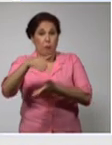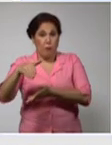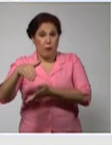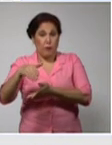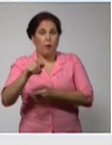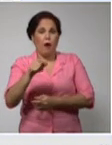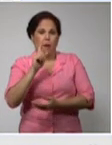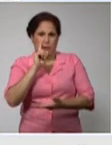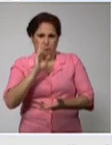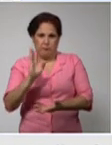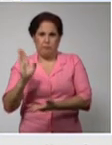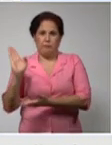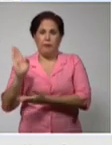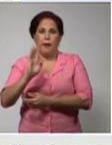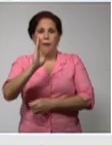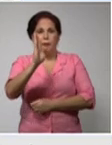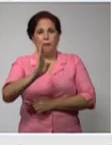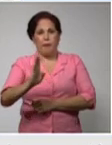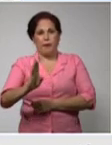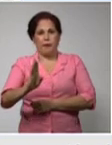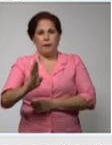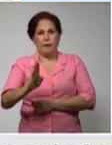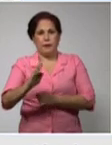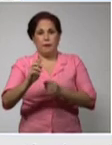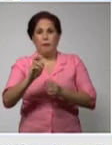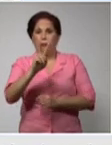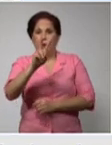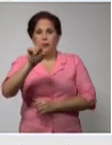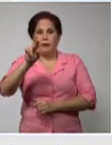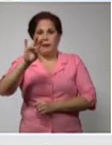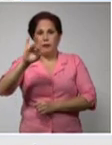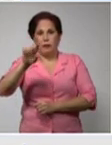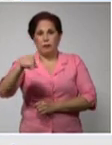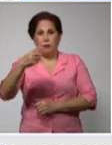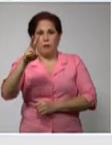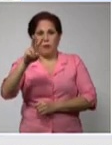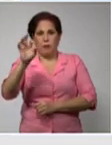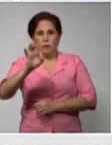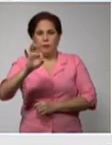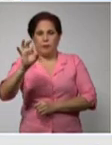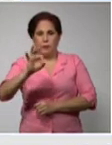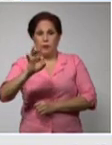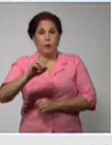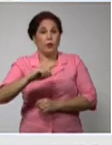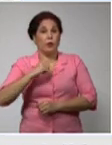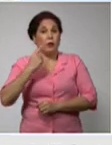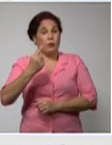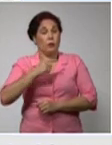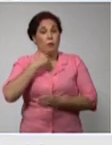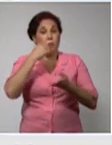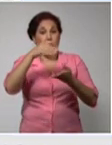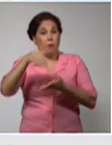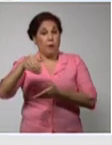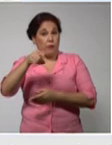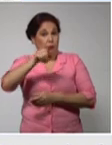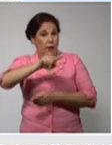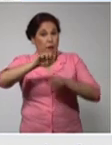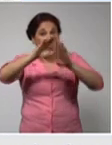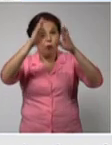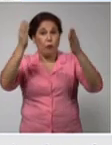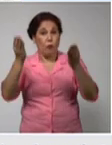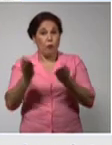ahí tienen a Brasil con el 27,2% de todos los fallecidos ayer en el mundo